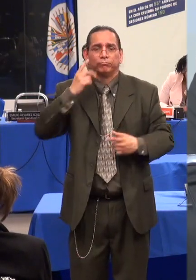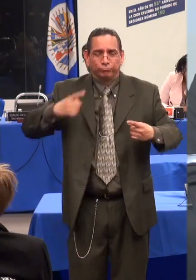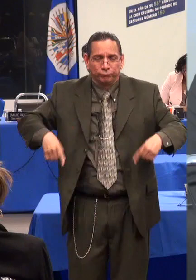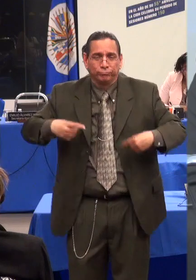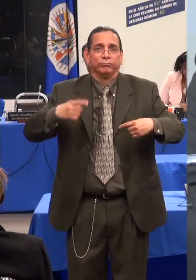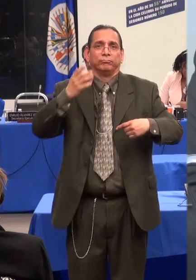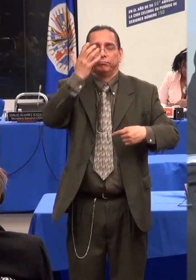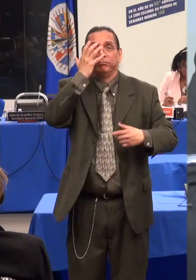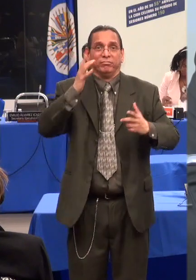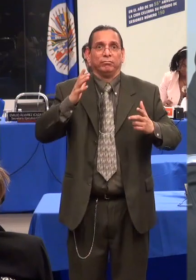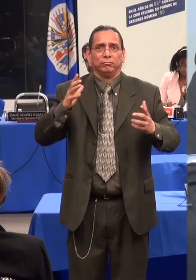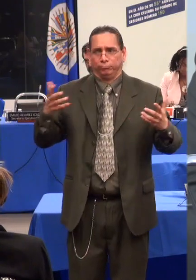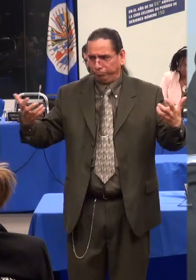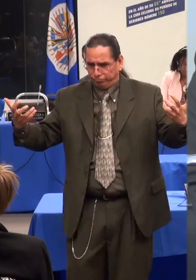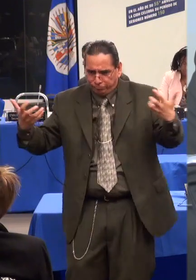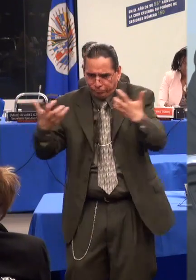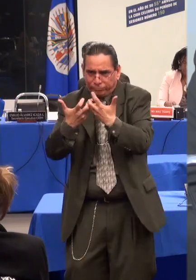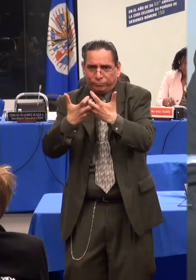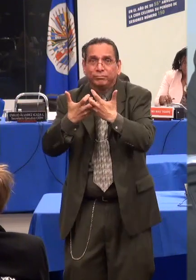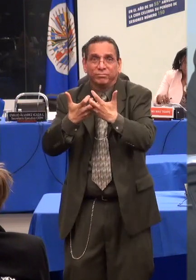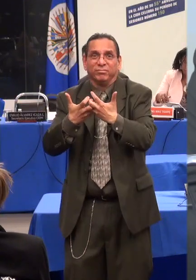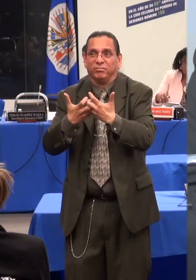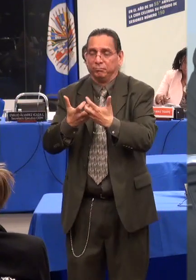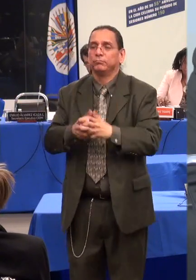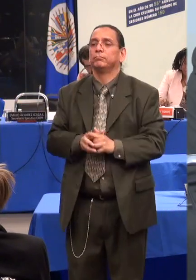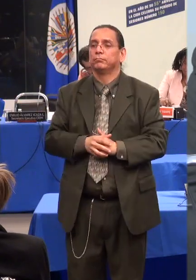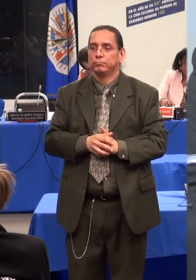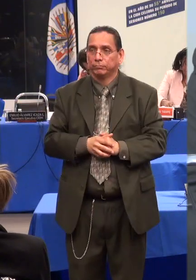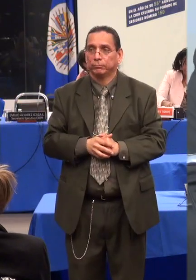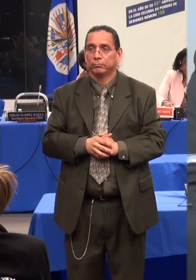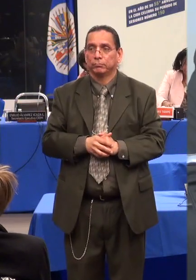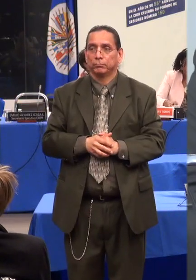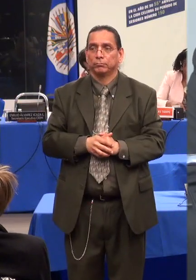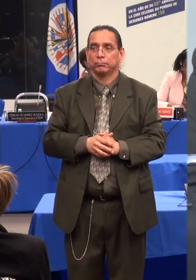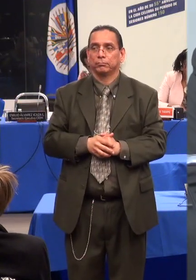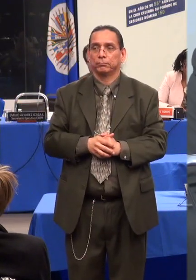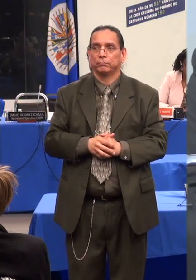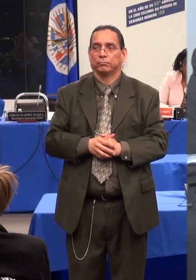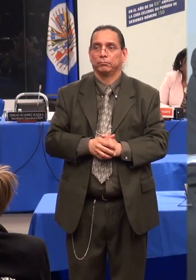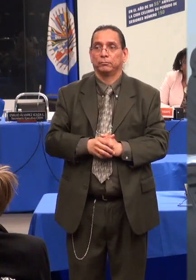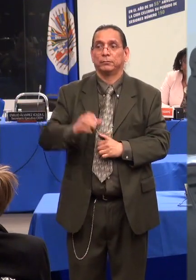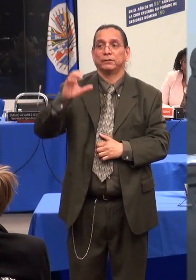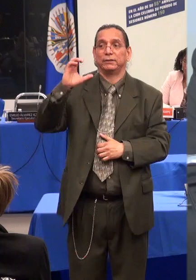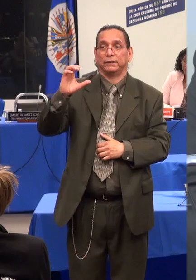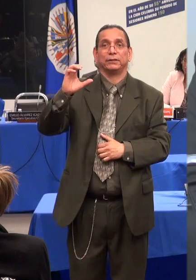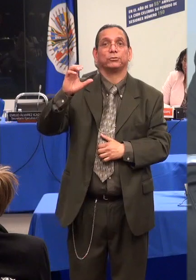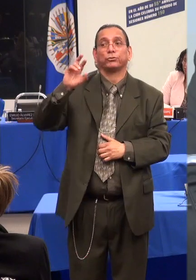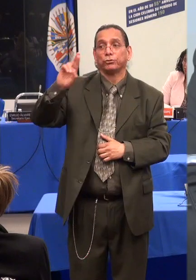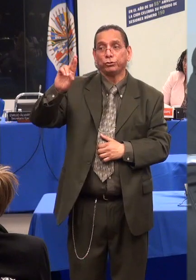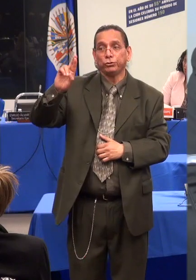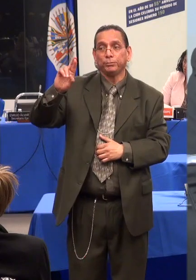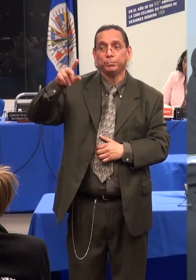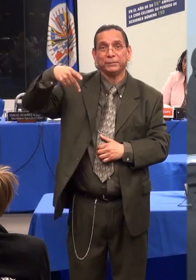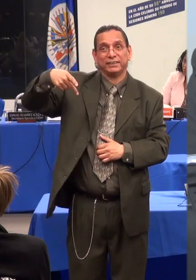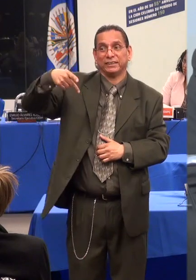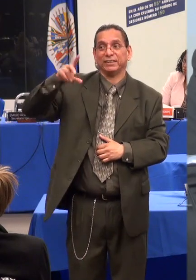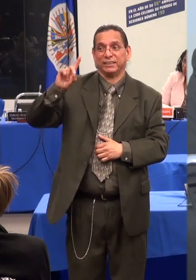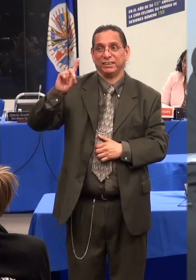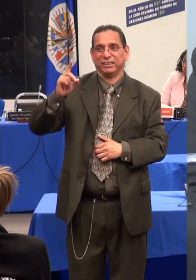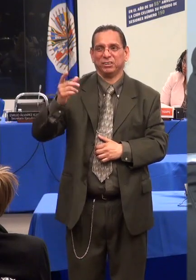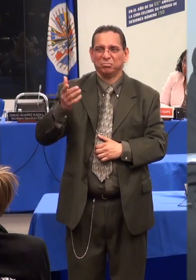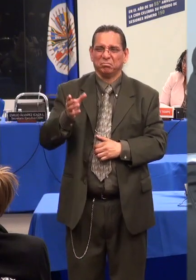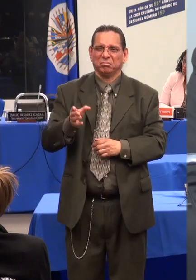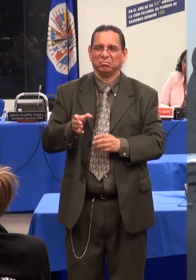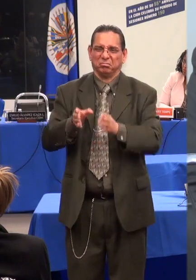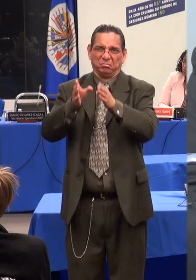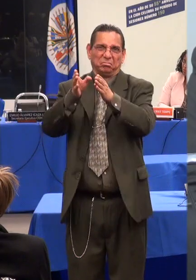de toma de decisiones con apoyo y en cumplimiento del artículo 21 de la Ley 16-18 de 2013. Que se establezca un plazo de seis meses